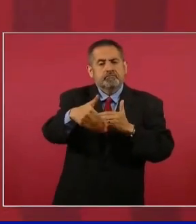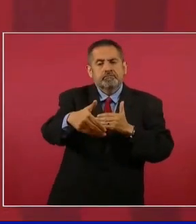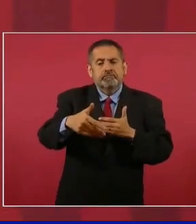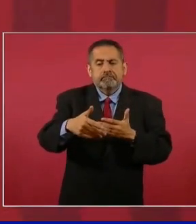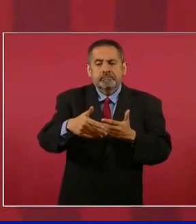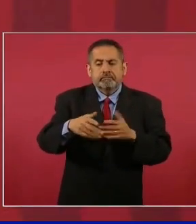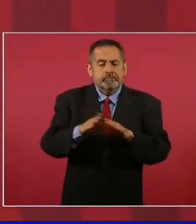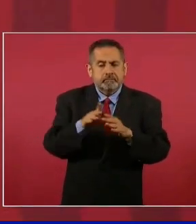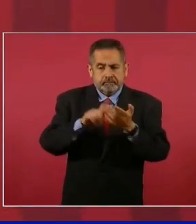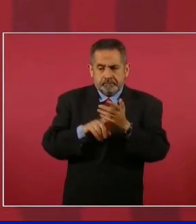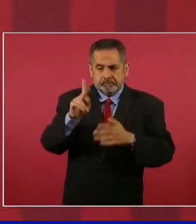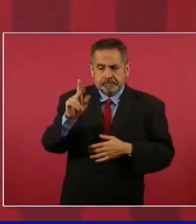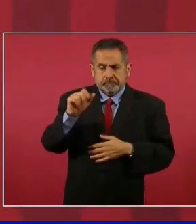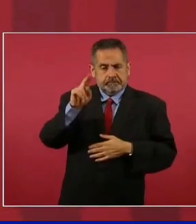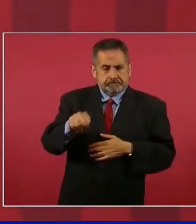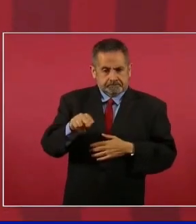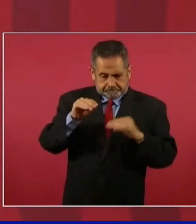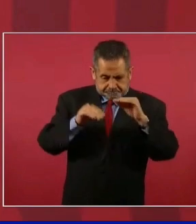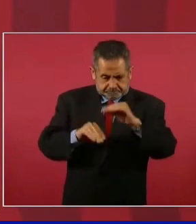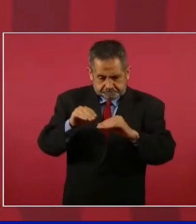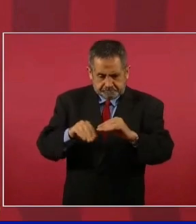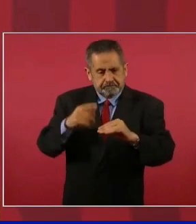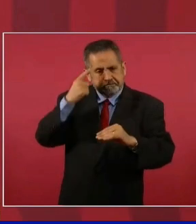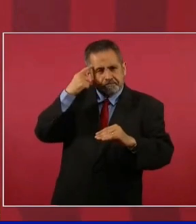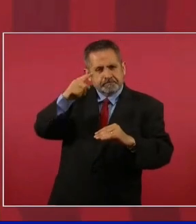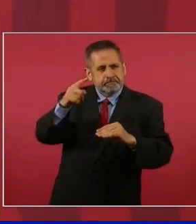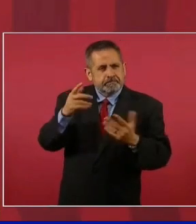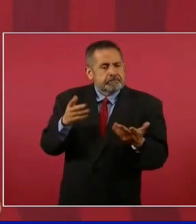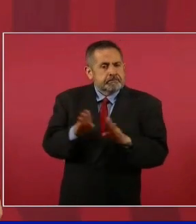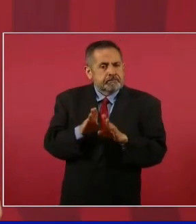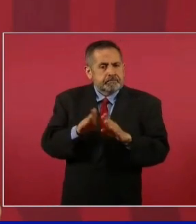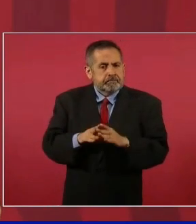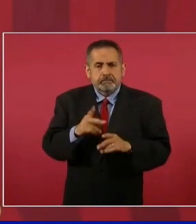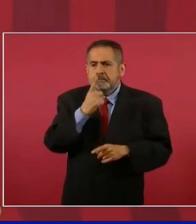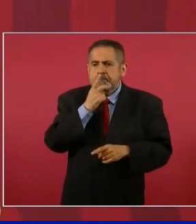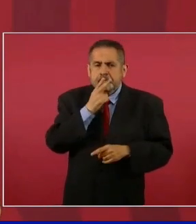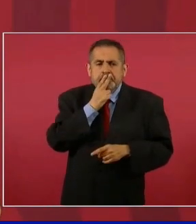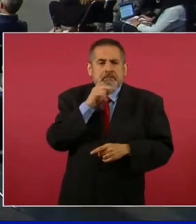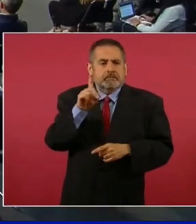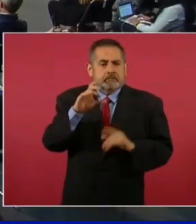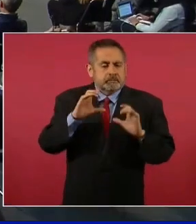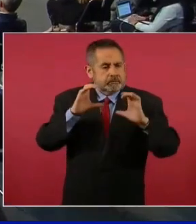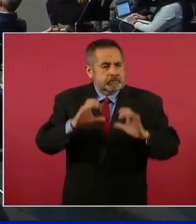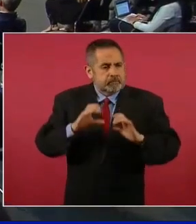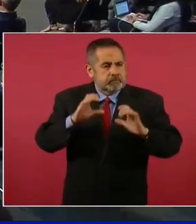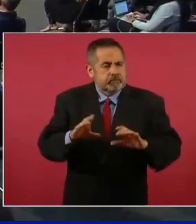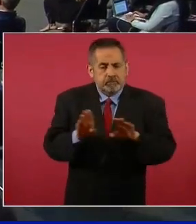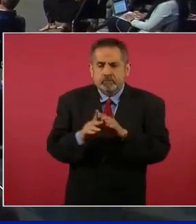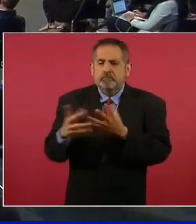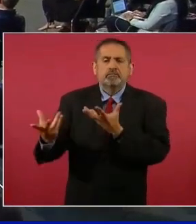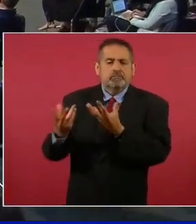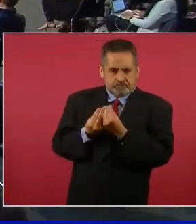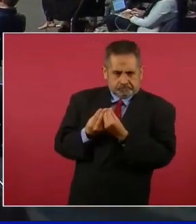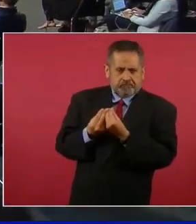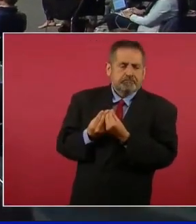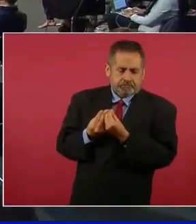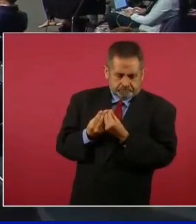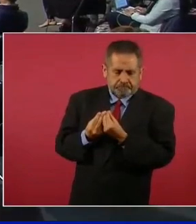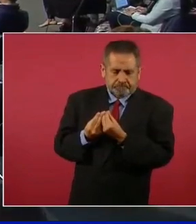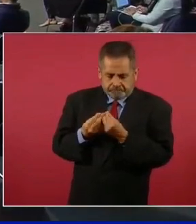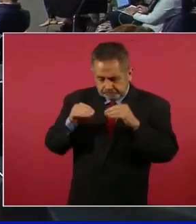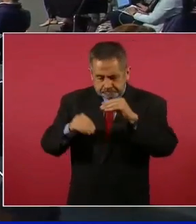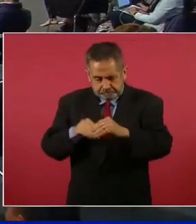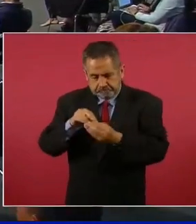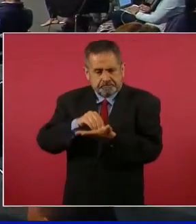un plan para el cuidado del agua. Es algo que vamos a